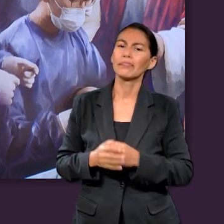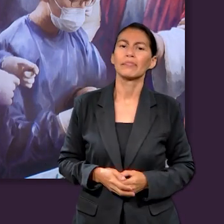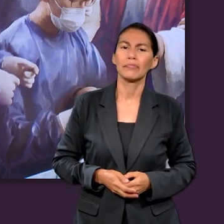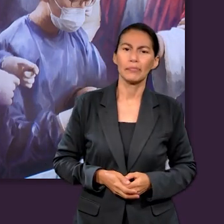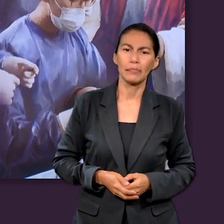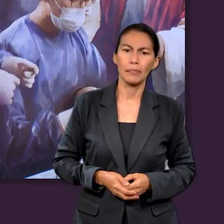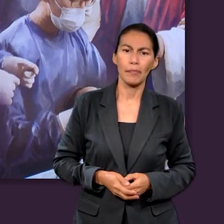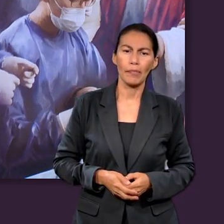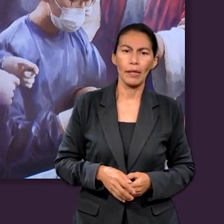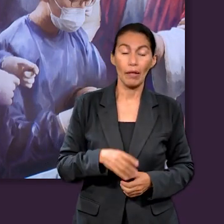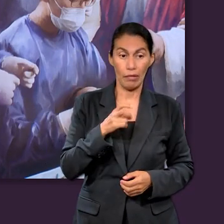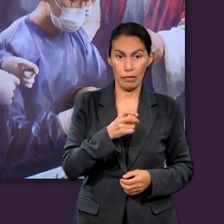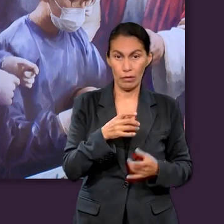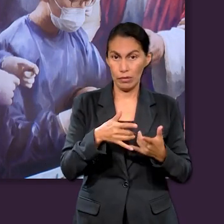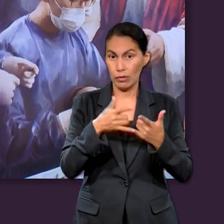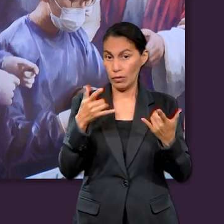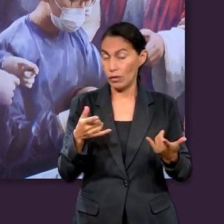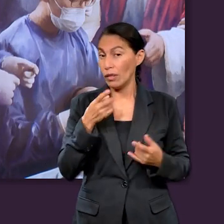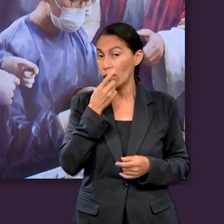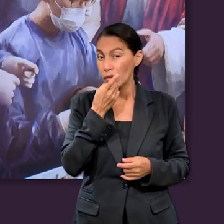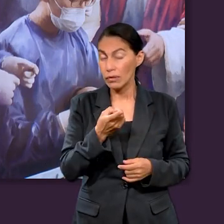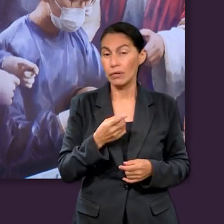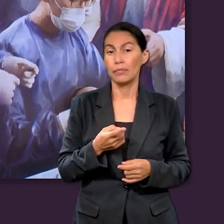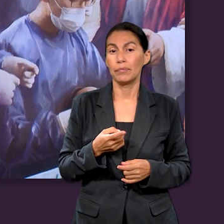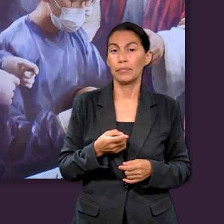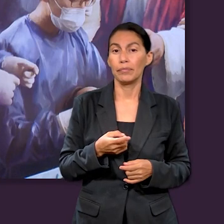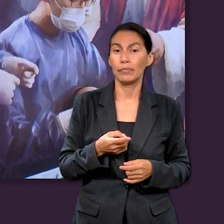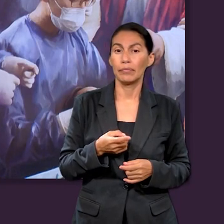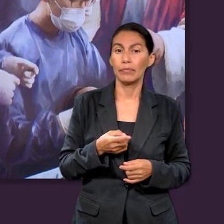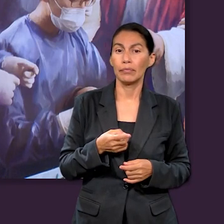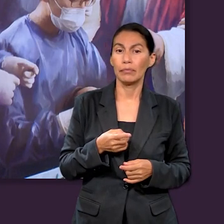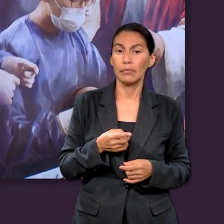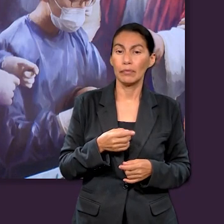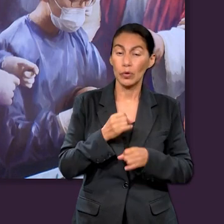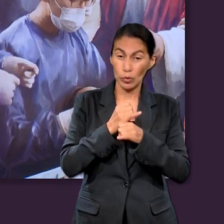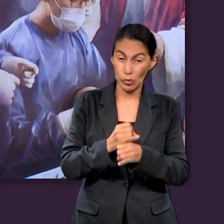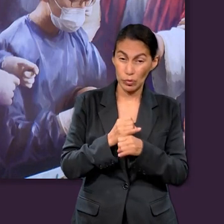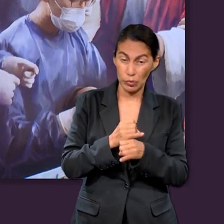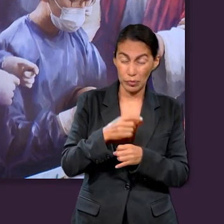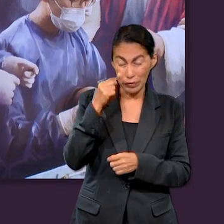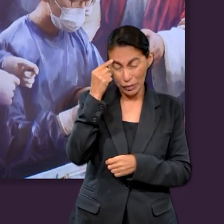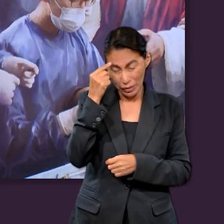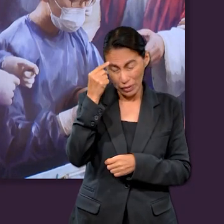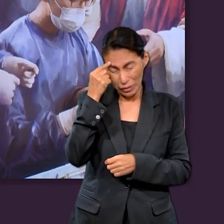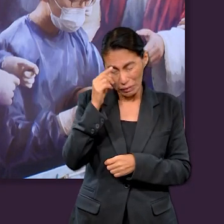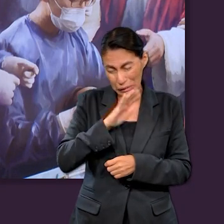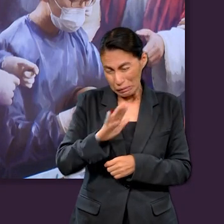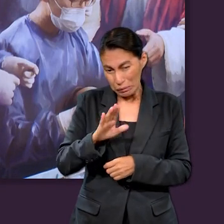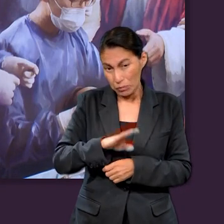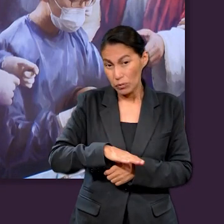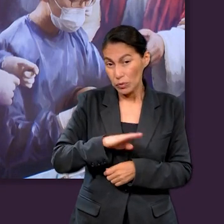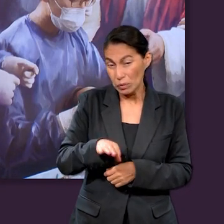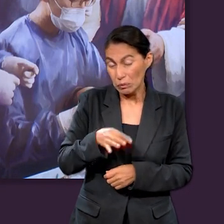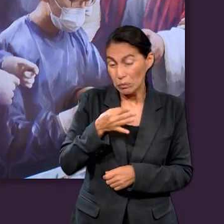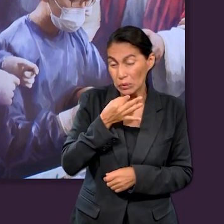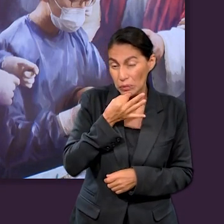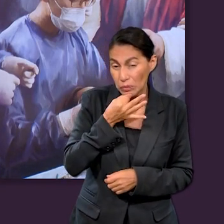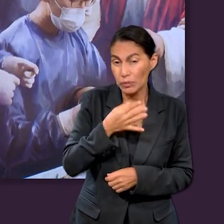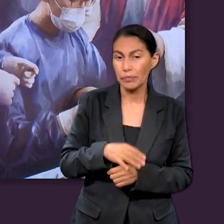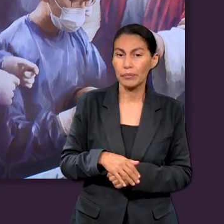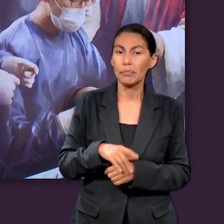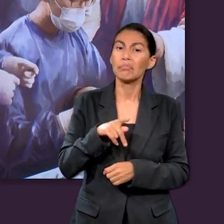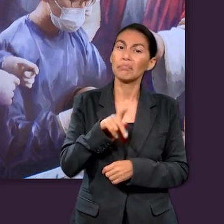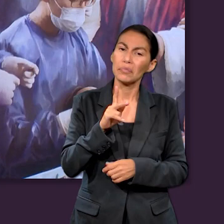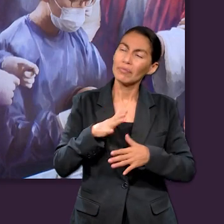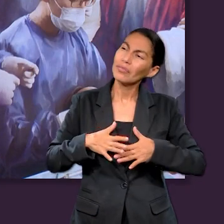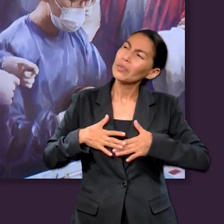toda esta historia nos especifica un poco en la lección que, aunque él se imaginaba que pronto su vida terminaría,